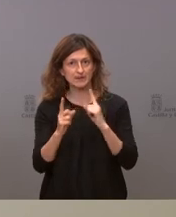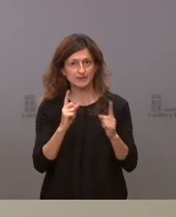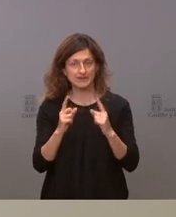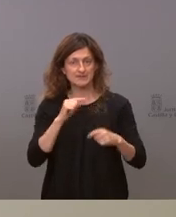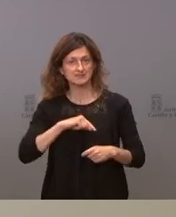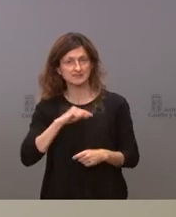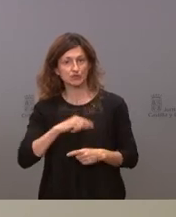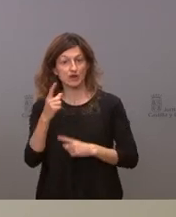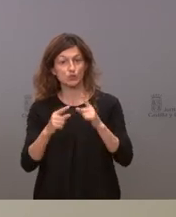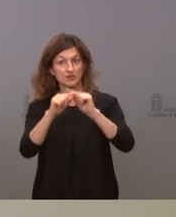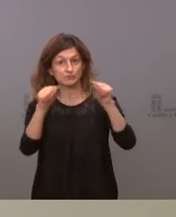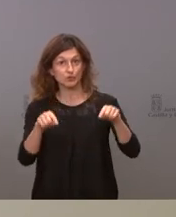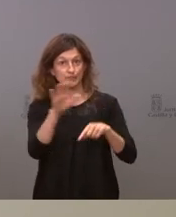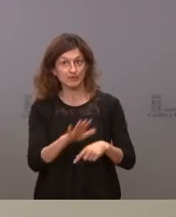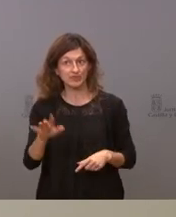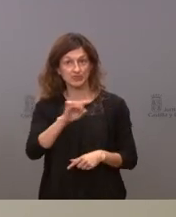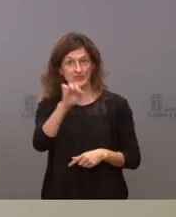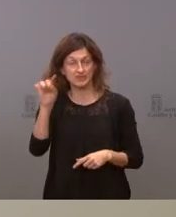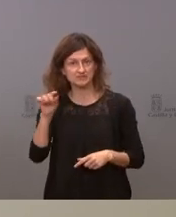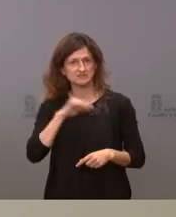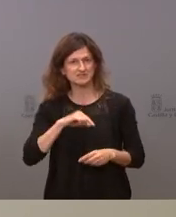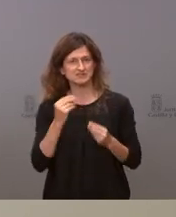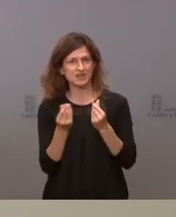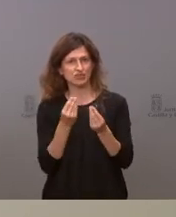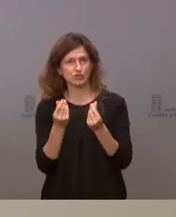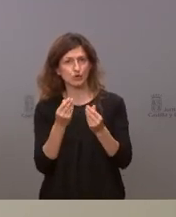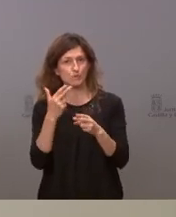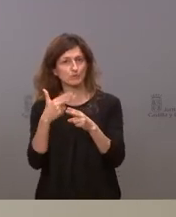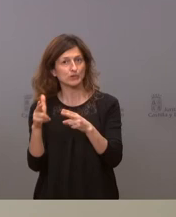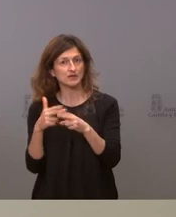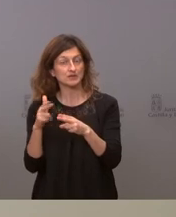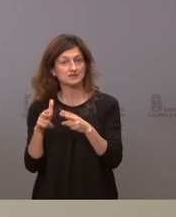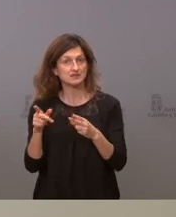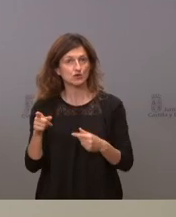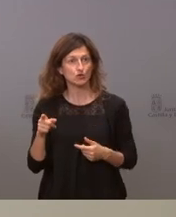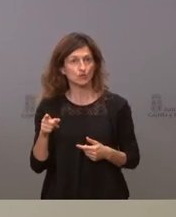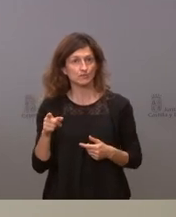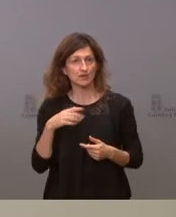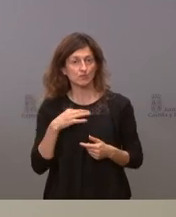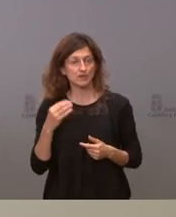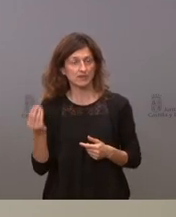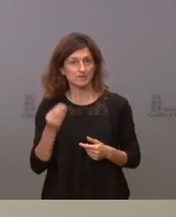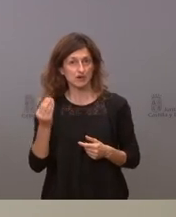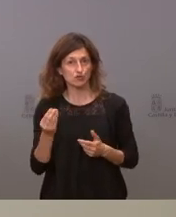sensación de que algunas provincias tengan la sensación de que teniendo un partido le puede ir mejor